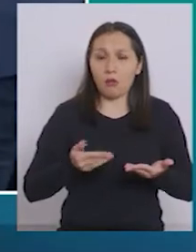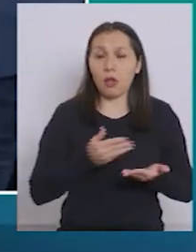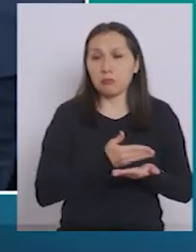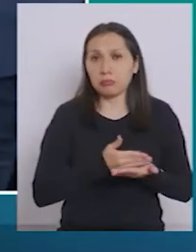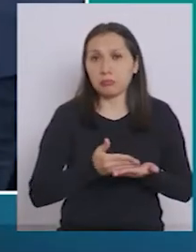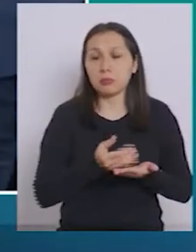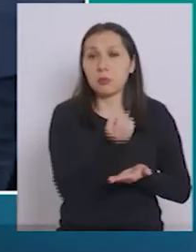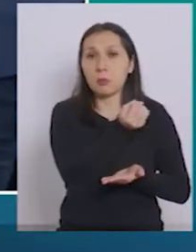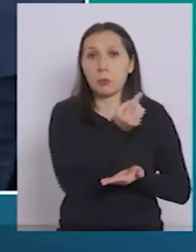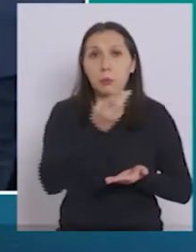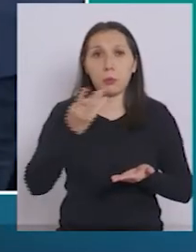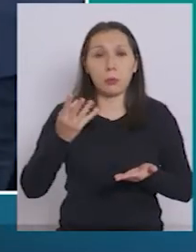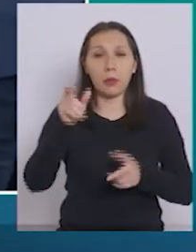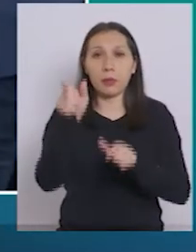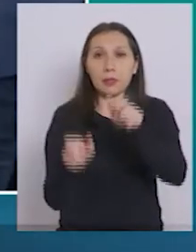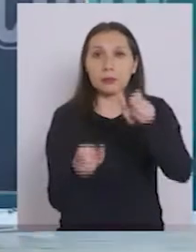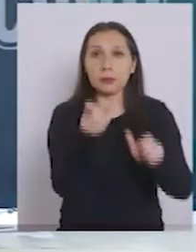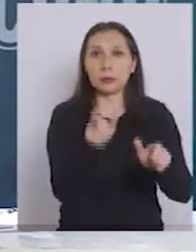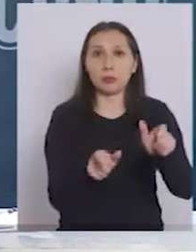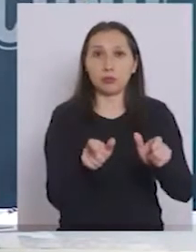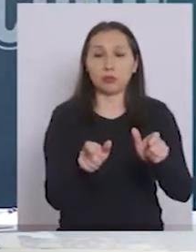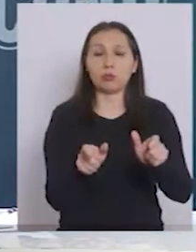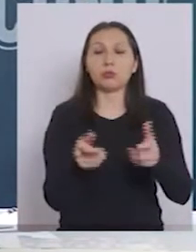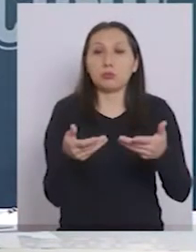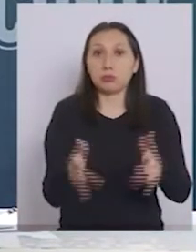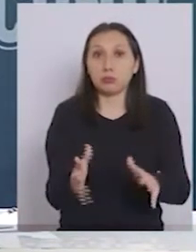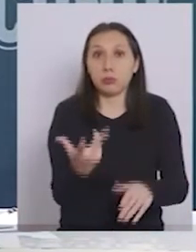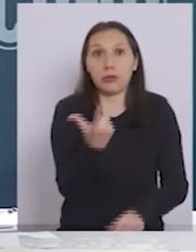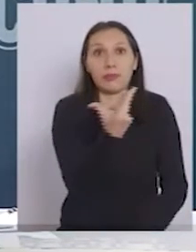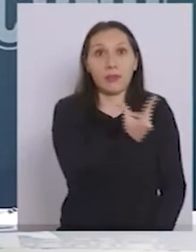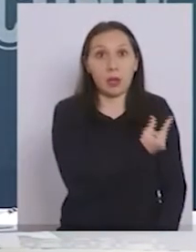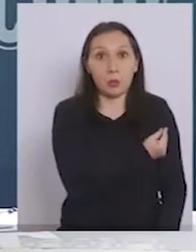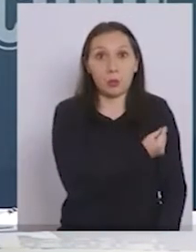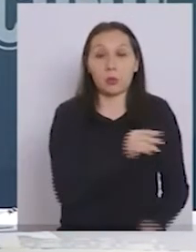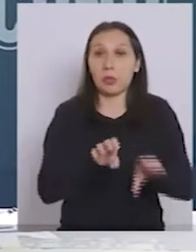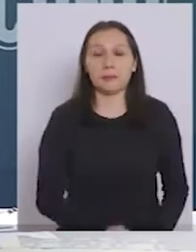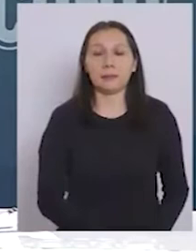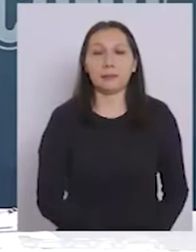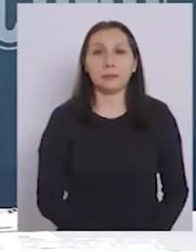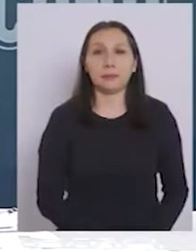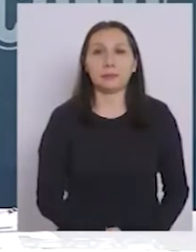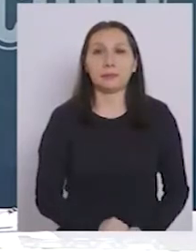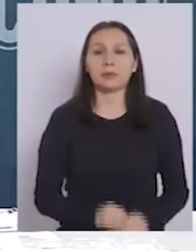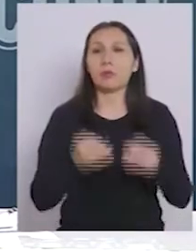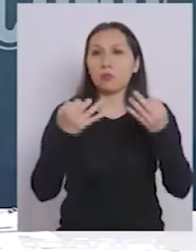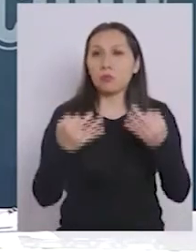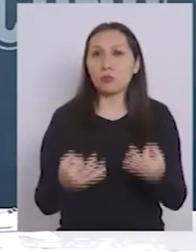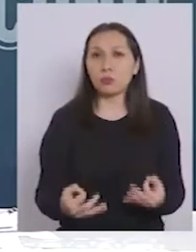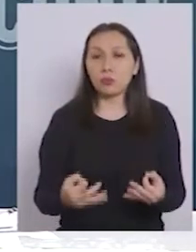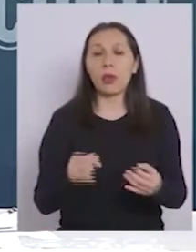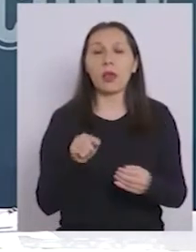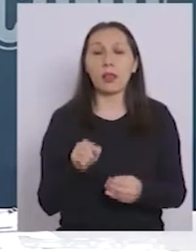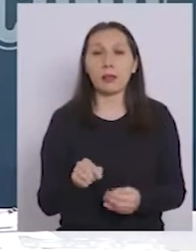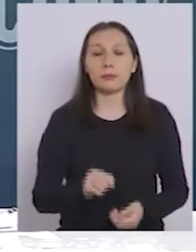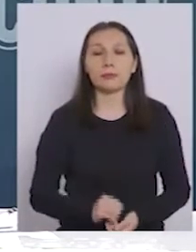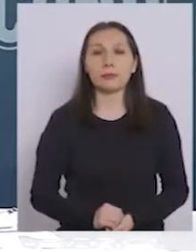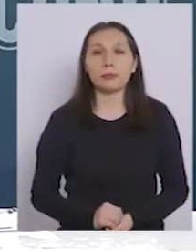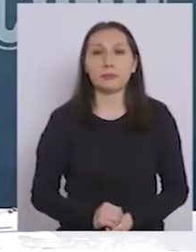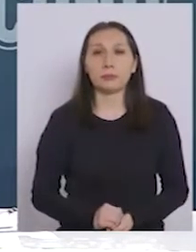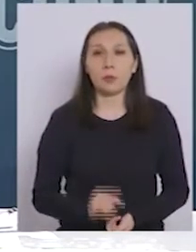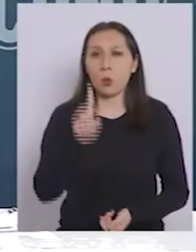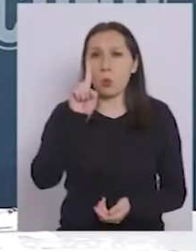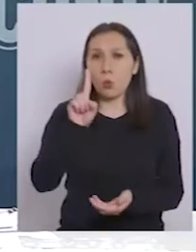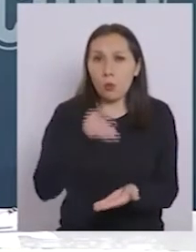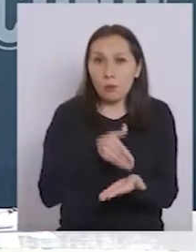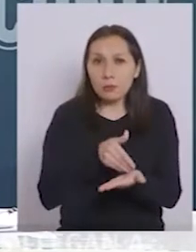La cantidad de personas vacunadas en Chile alcanza a la cifra de